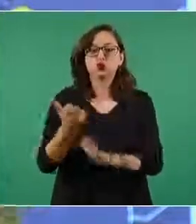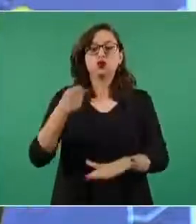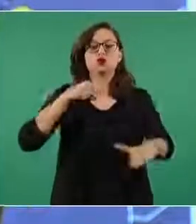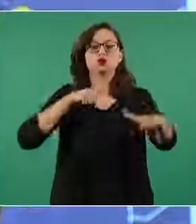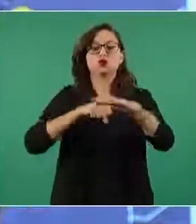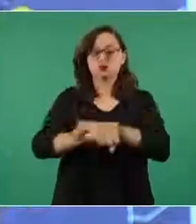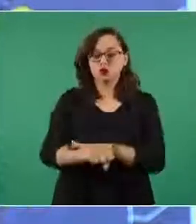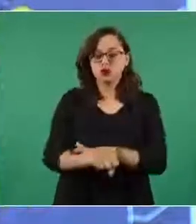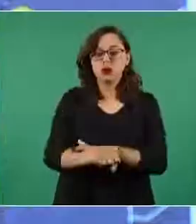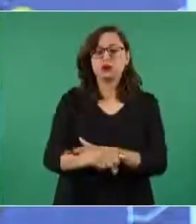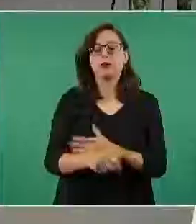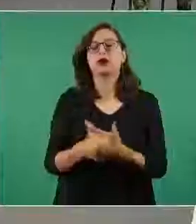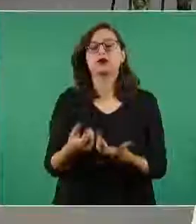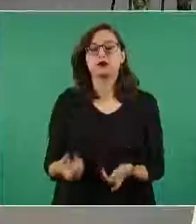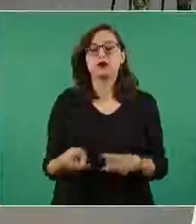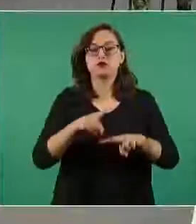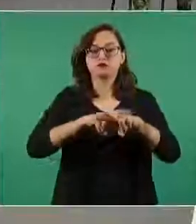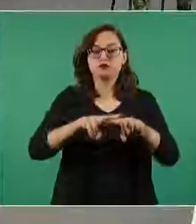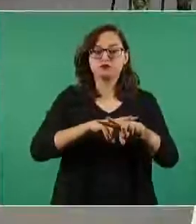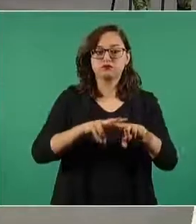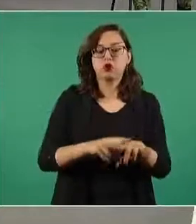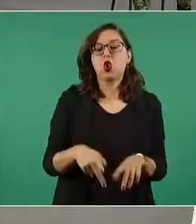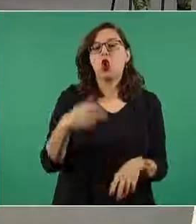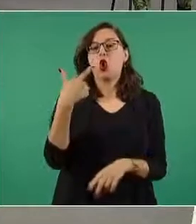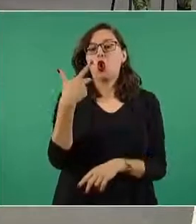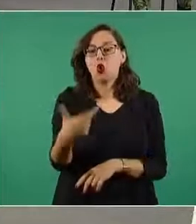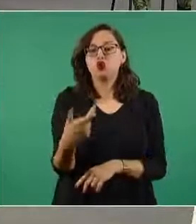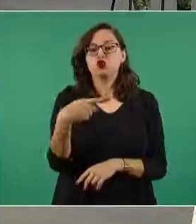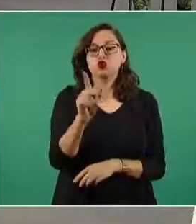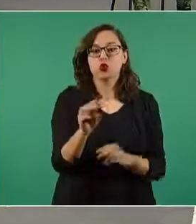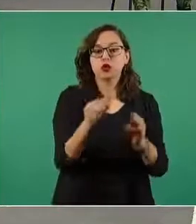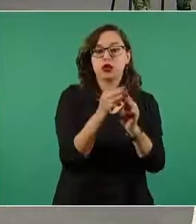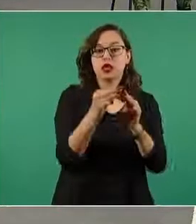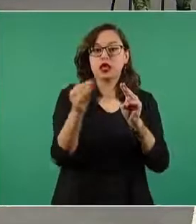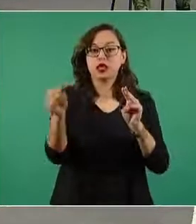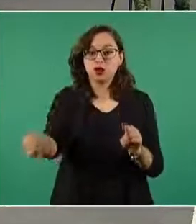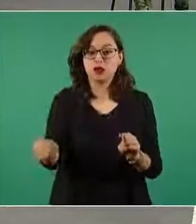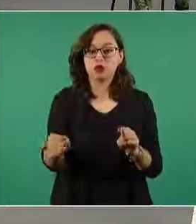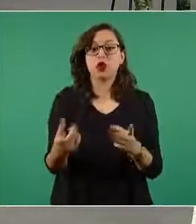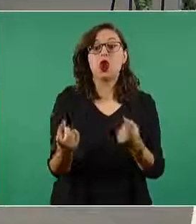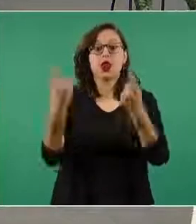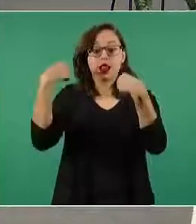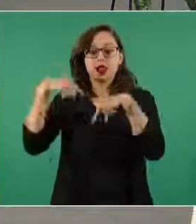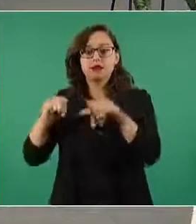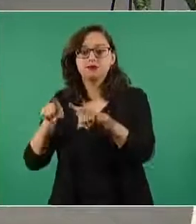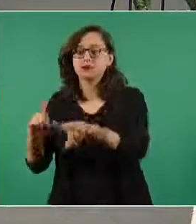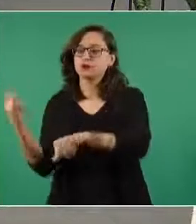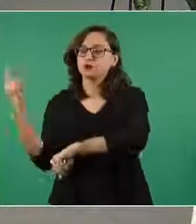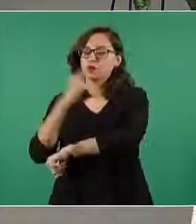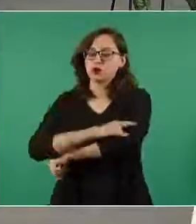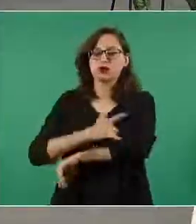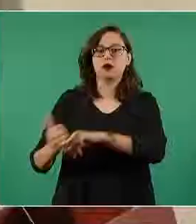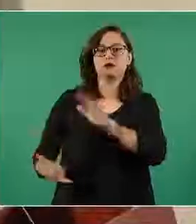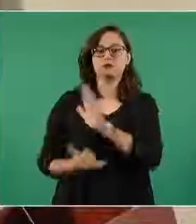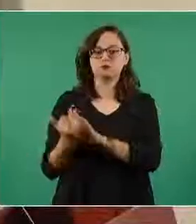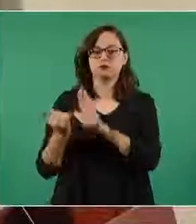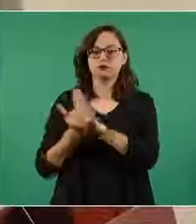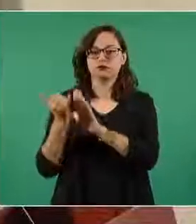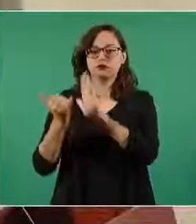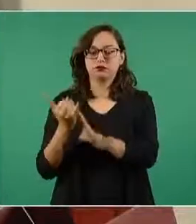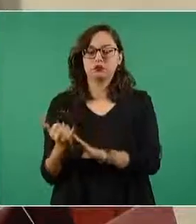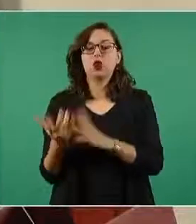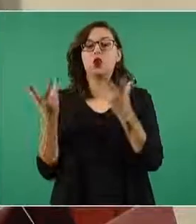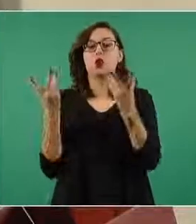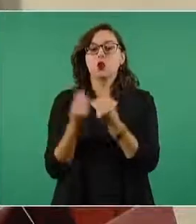electrificada deprimida de ocho kilómetros avanzando con los trabajos que le corresponden coordinar a la Secretaría de